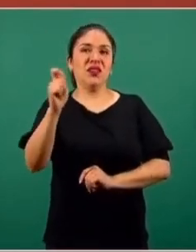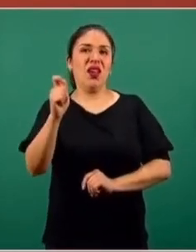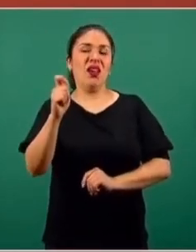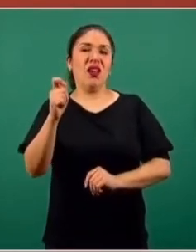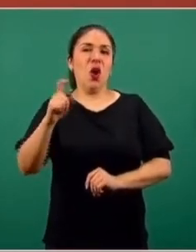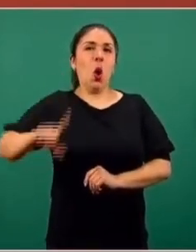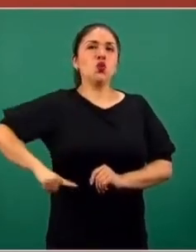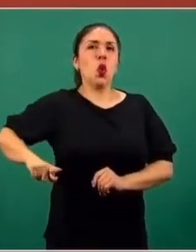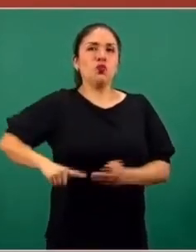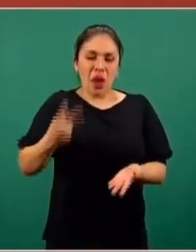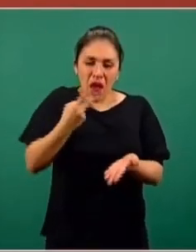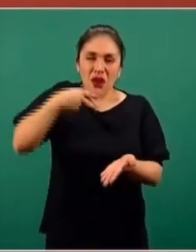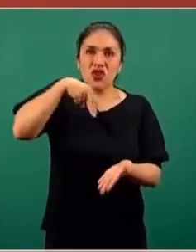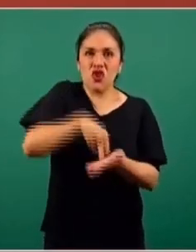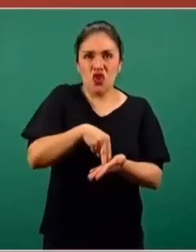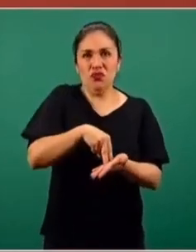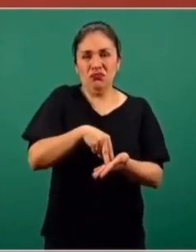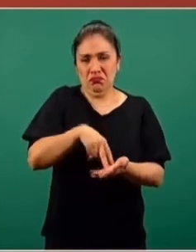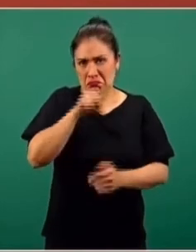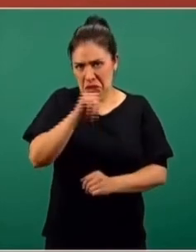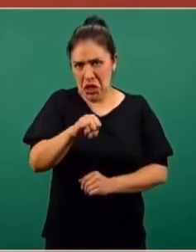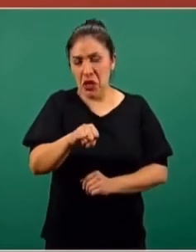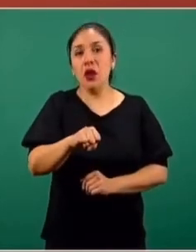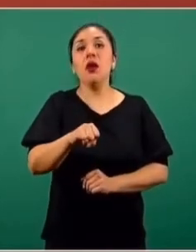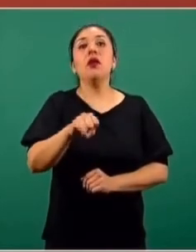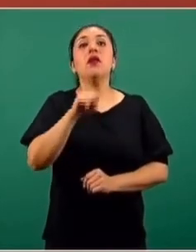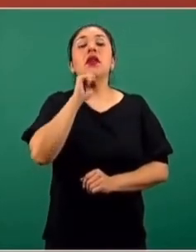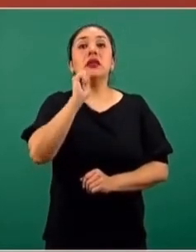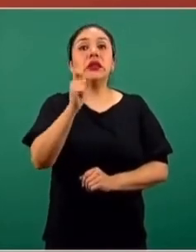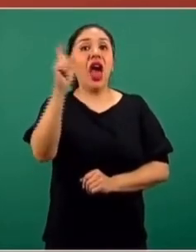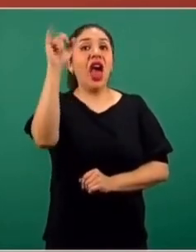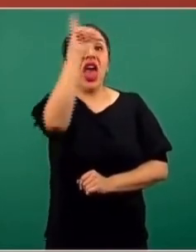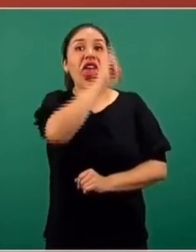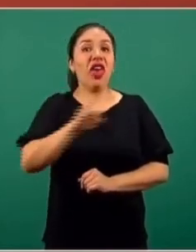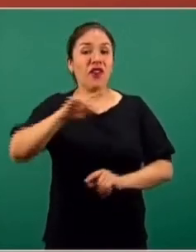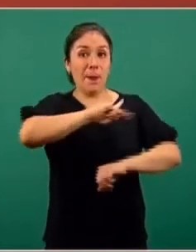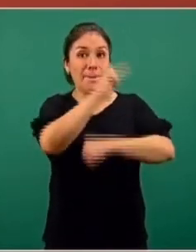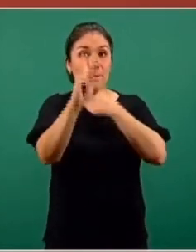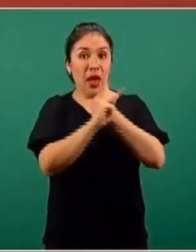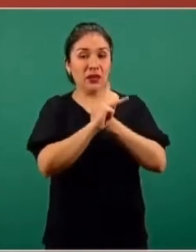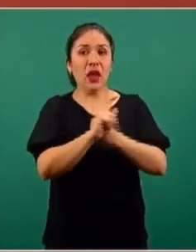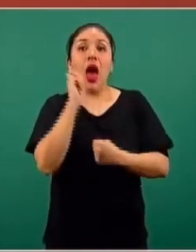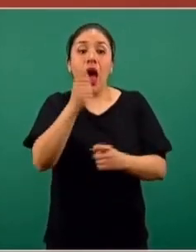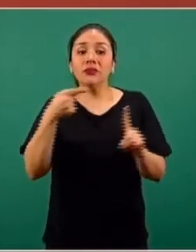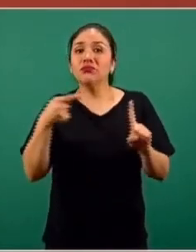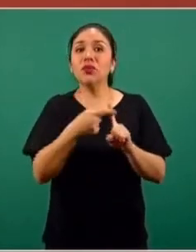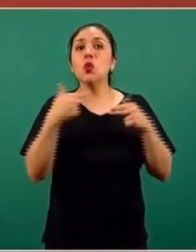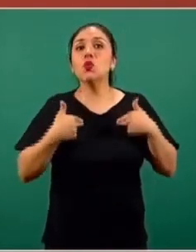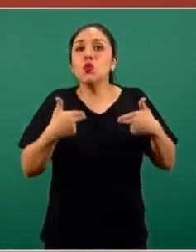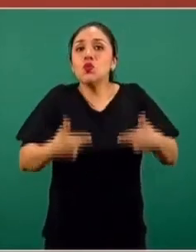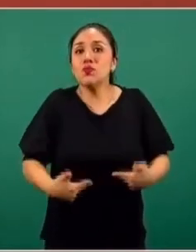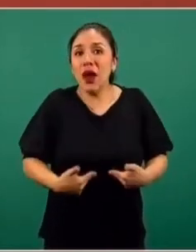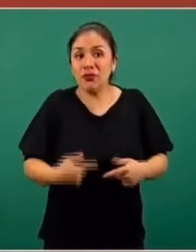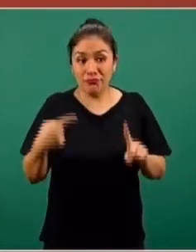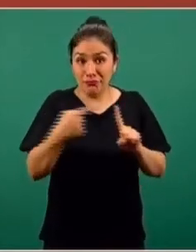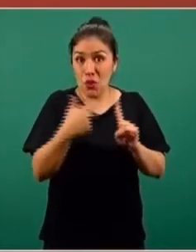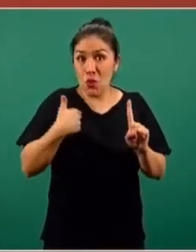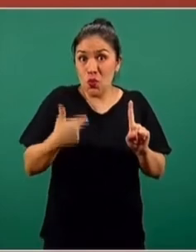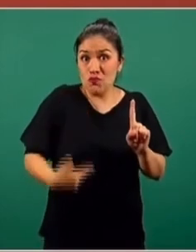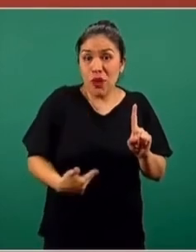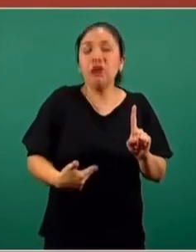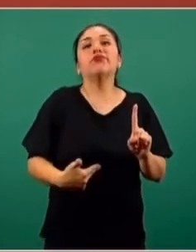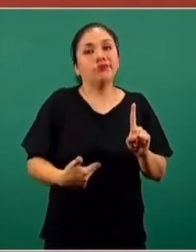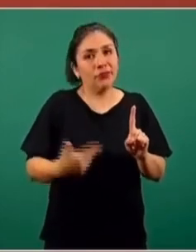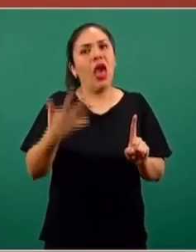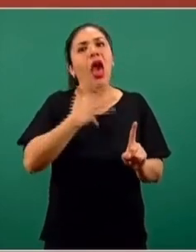de una organización gubernamental, es el jefe de la nación, desde luego es un ser humano. Y como ser humano tiene